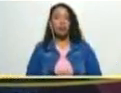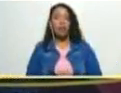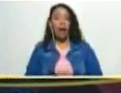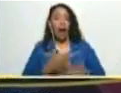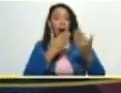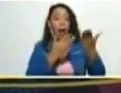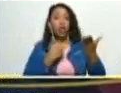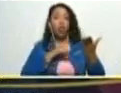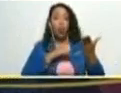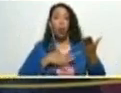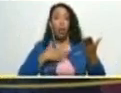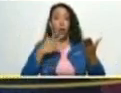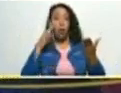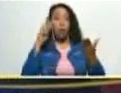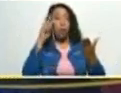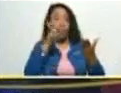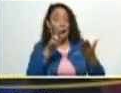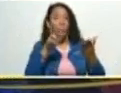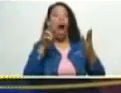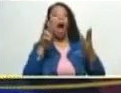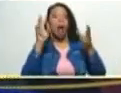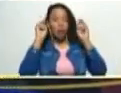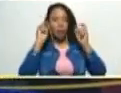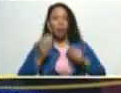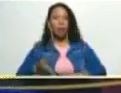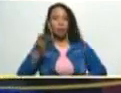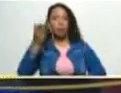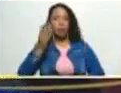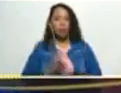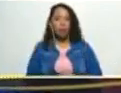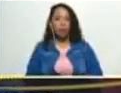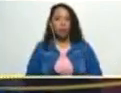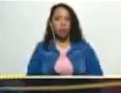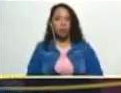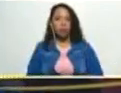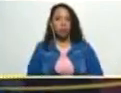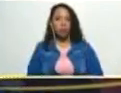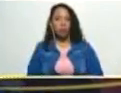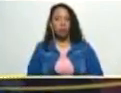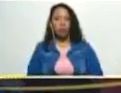donde nosotros podemos dar un aporte sustantivo sustantivo